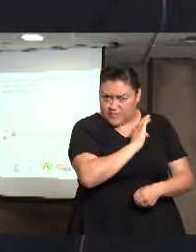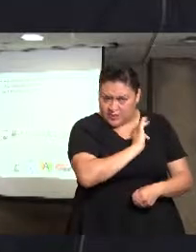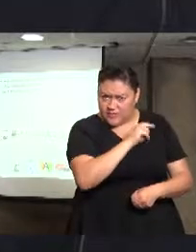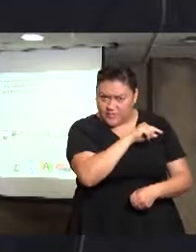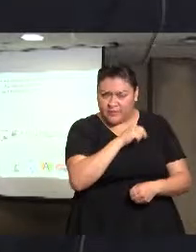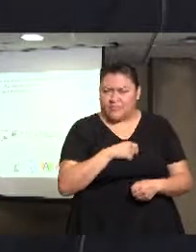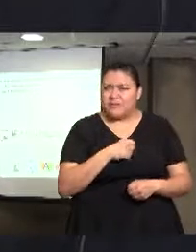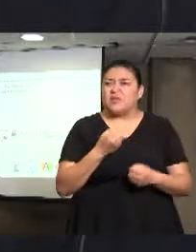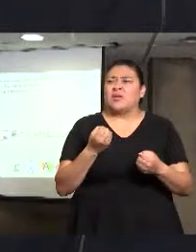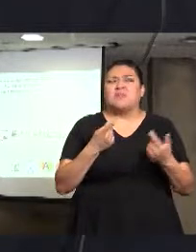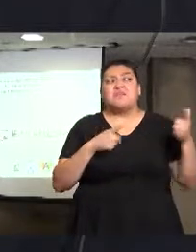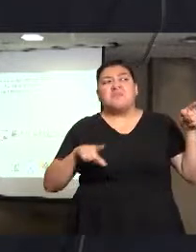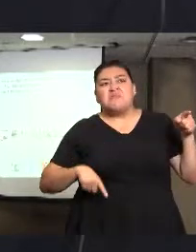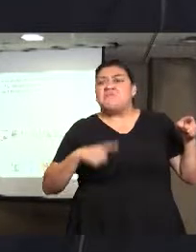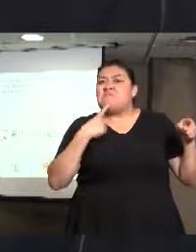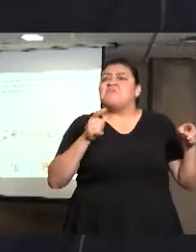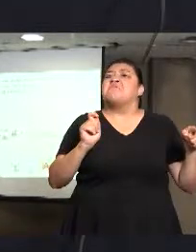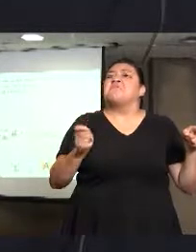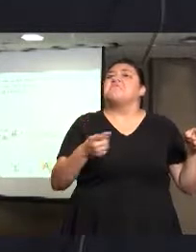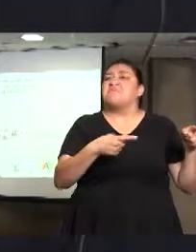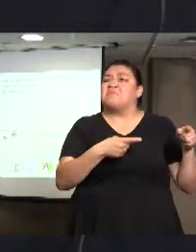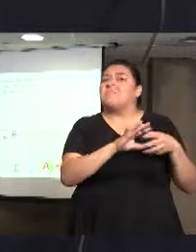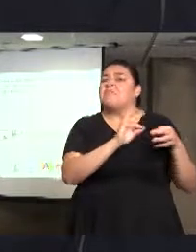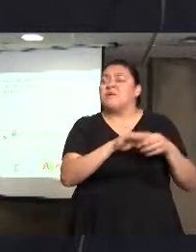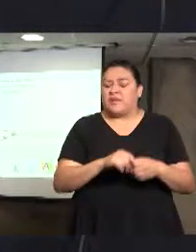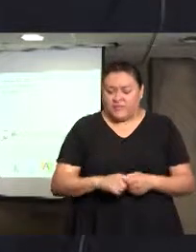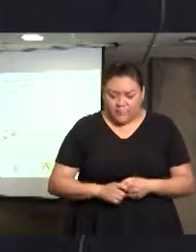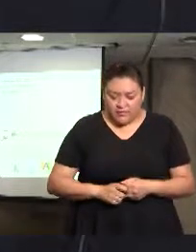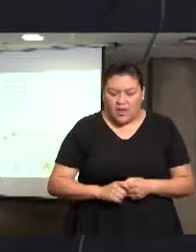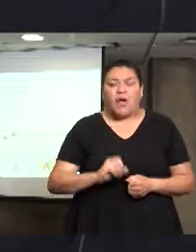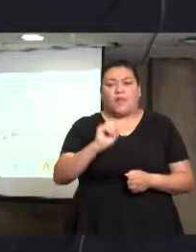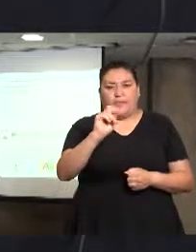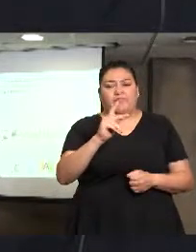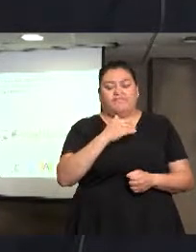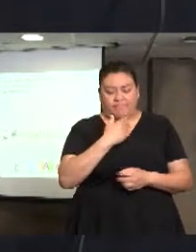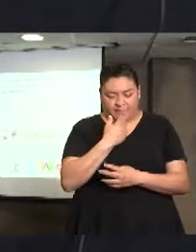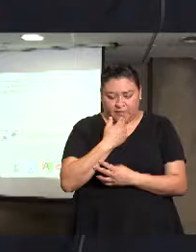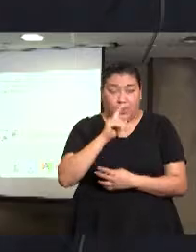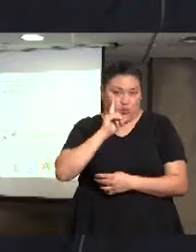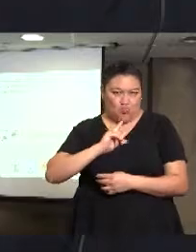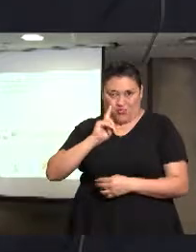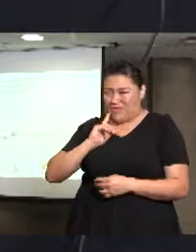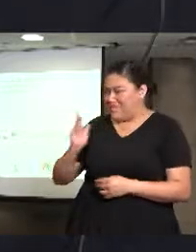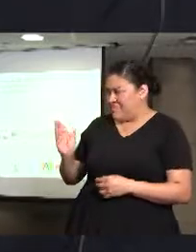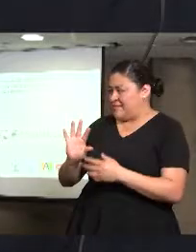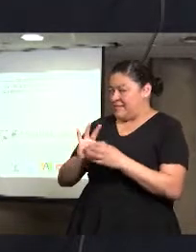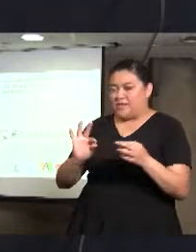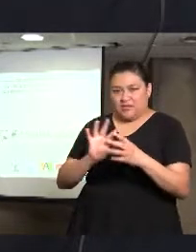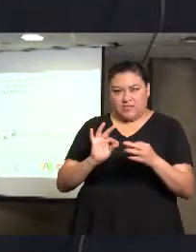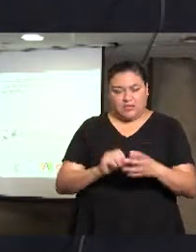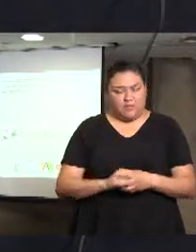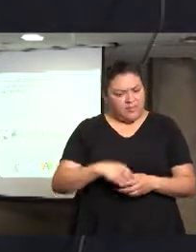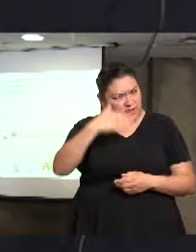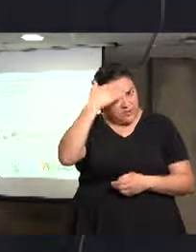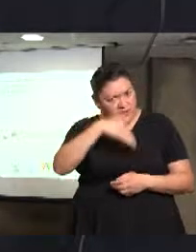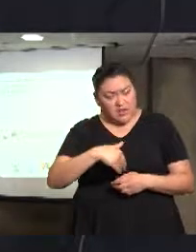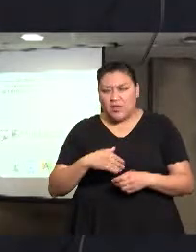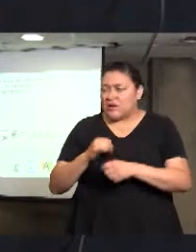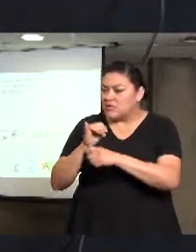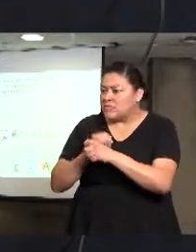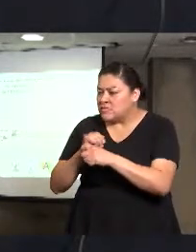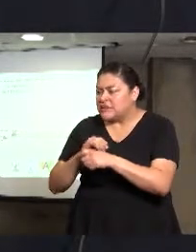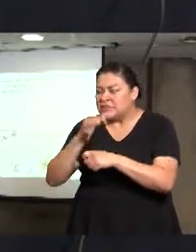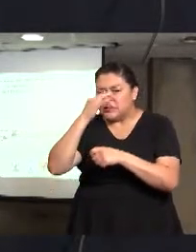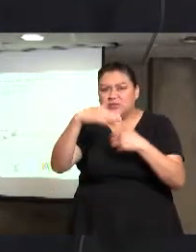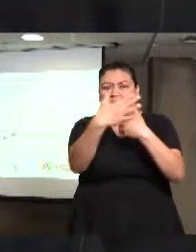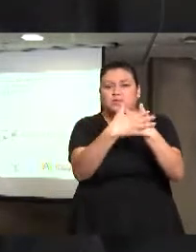nosotros estamos por sacar, en un par de meses, ya el nuevo diagnóstico, o la actualización, lo que